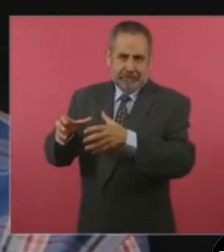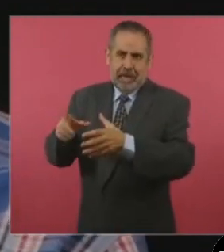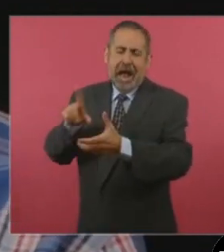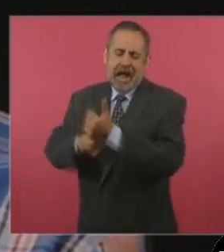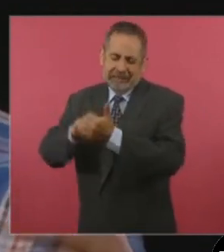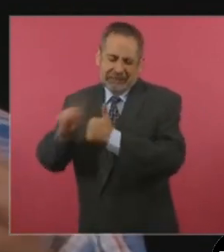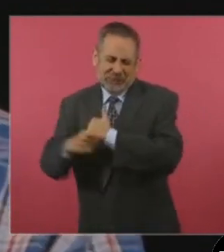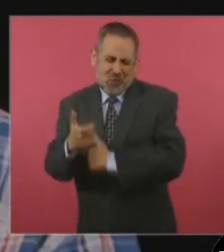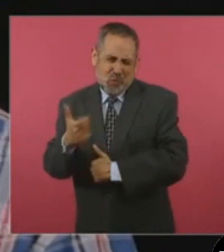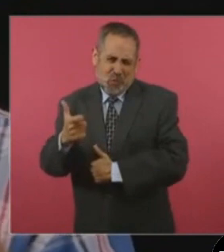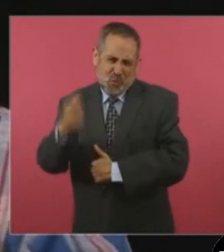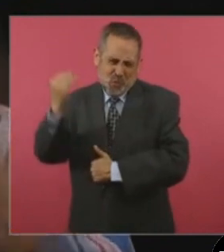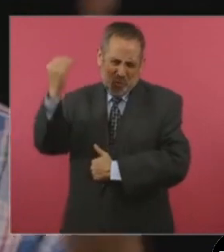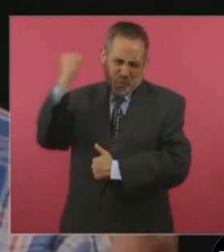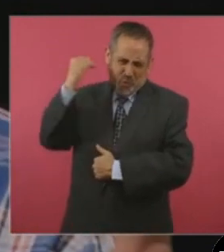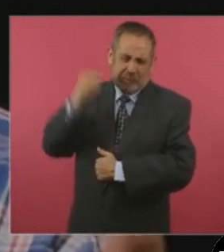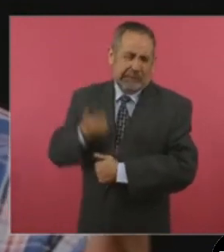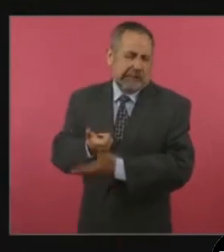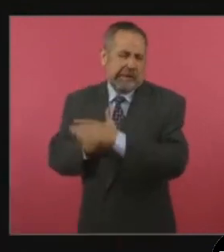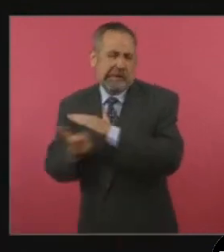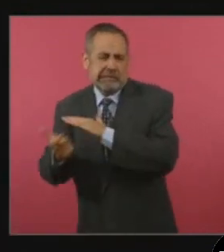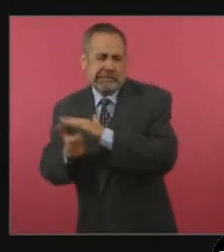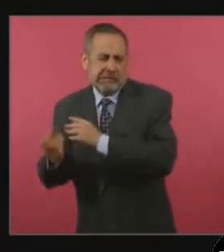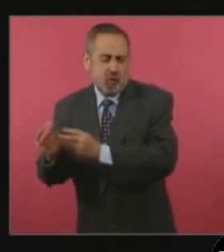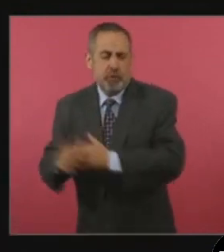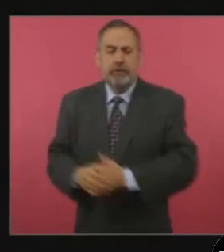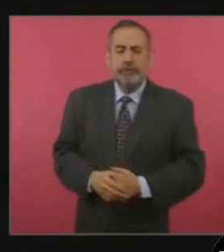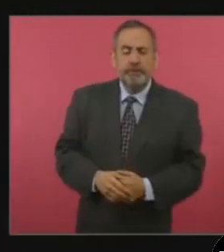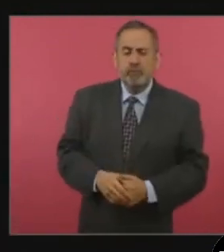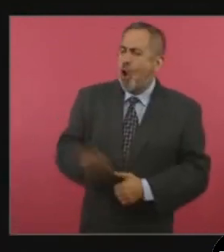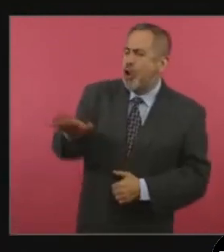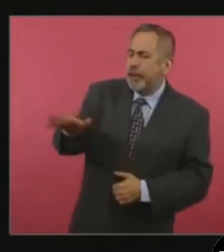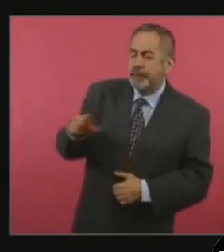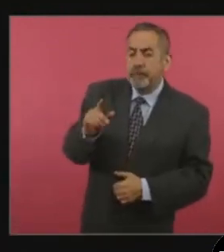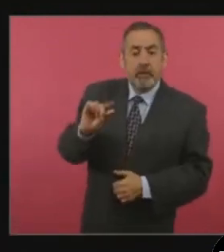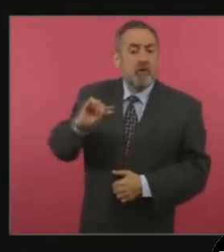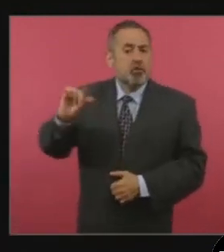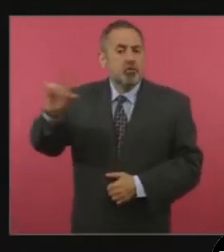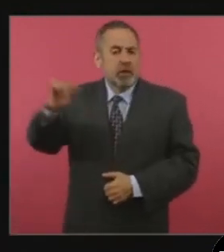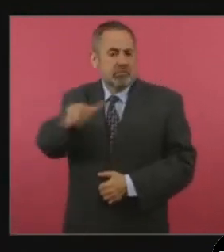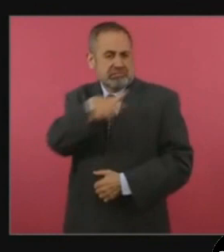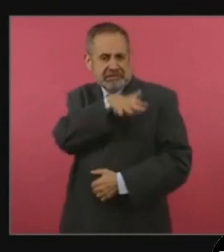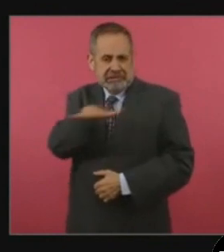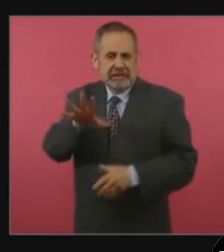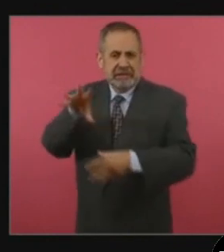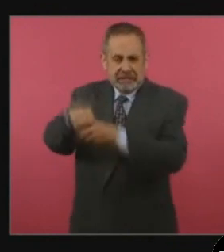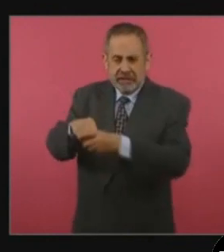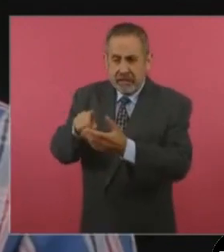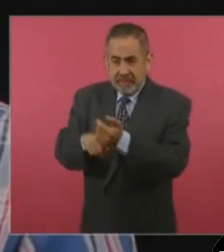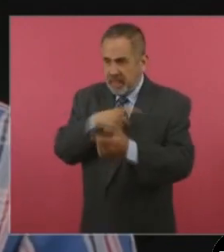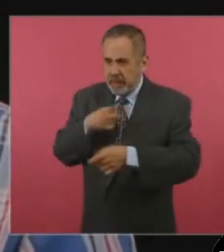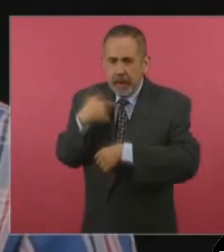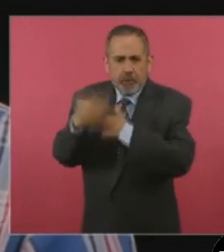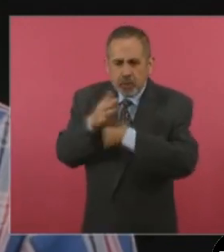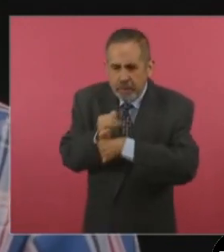dinero, porque lo han maiceado más que a nadie. ¿Debe ser investigado, entonces, los altos mandos por enriquecimiento iluso y actos